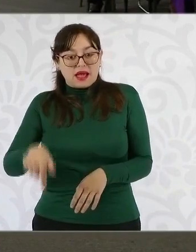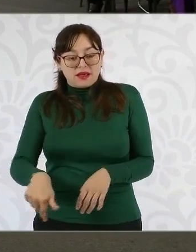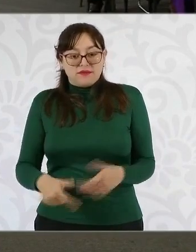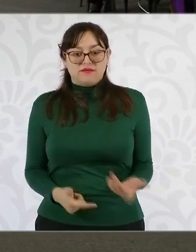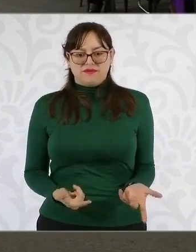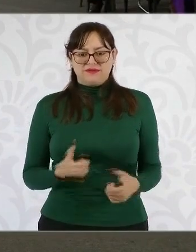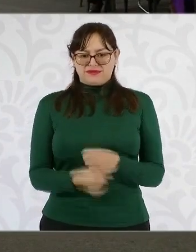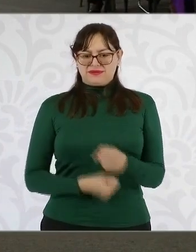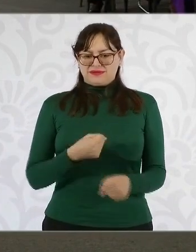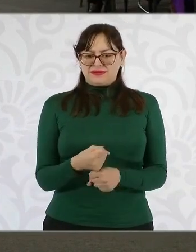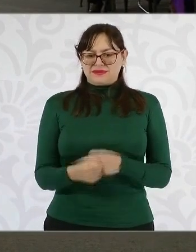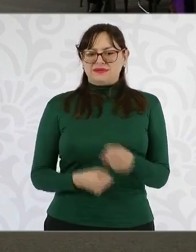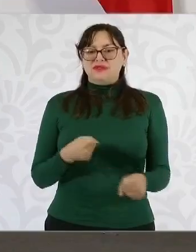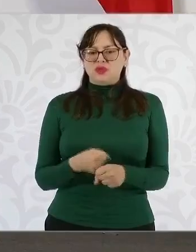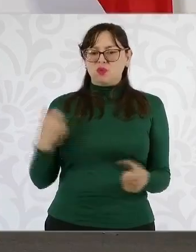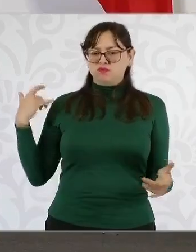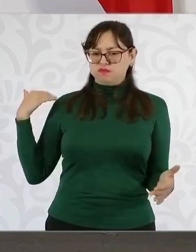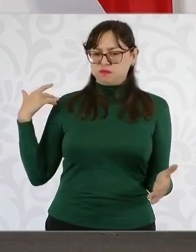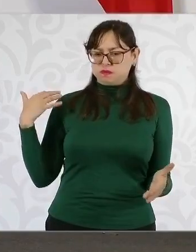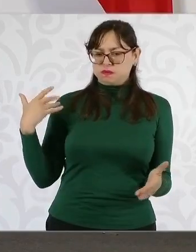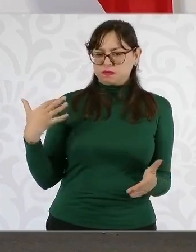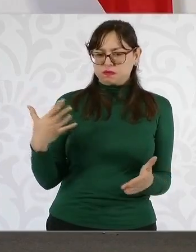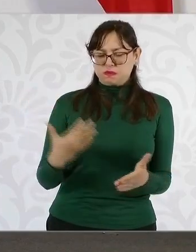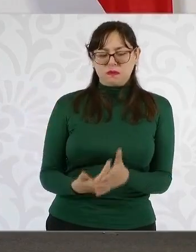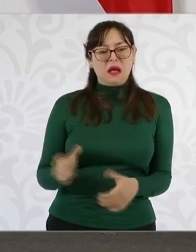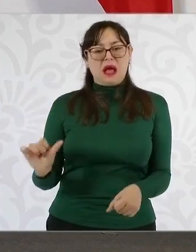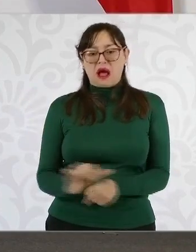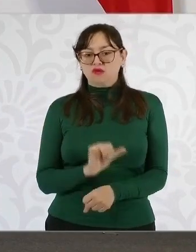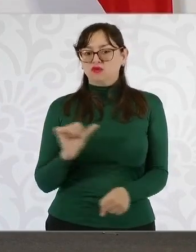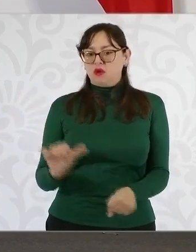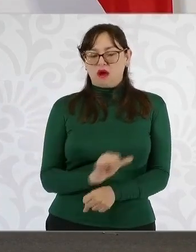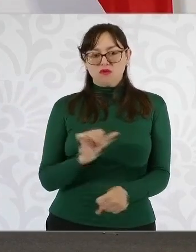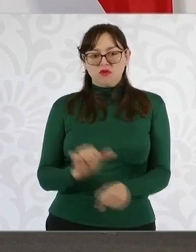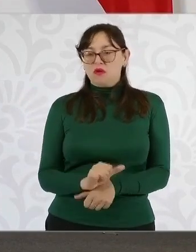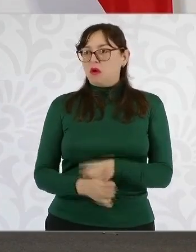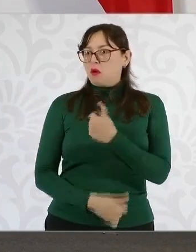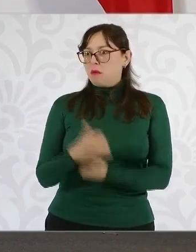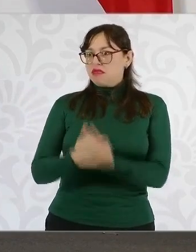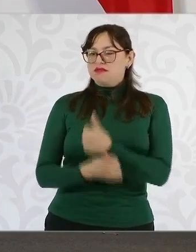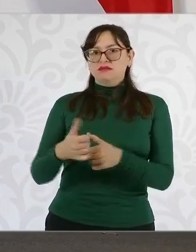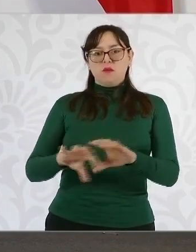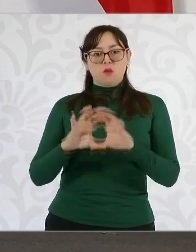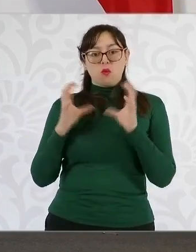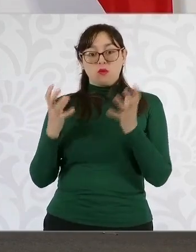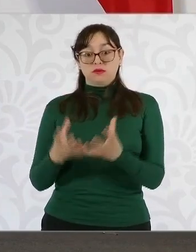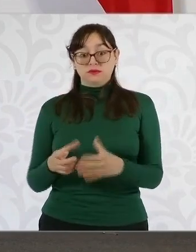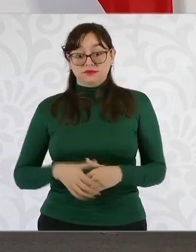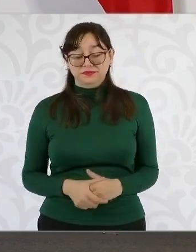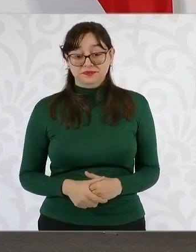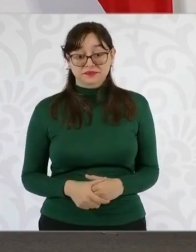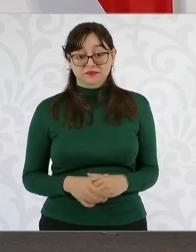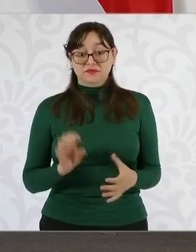que producen un número impresionante de vehículos y son competitivos con todo el mundo. Entonces, ese